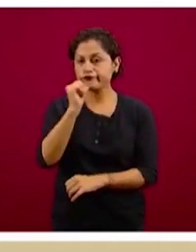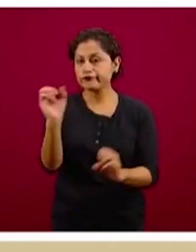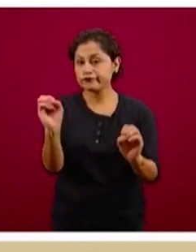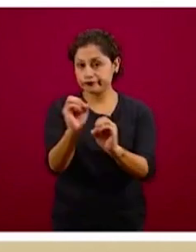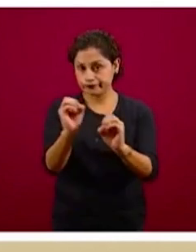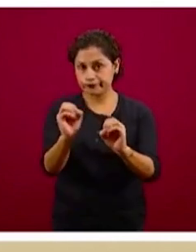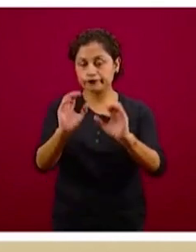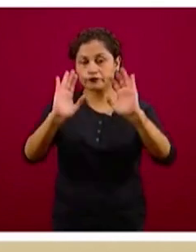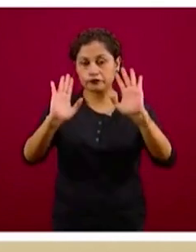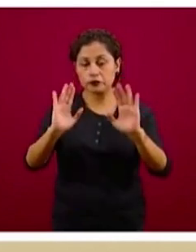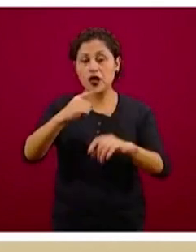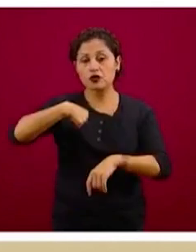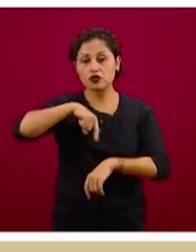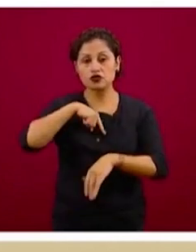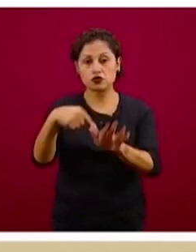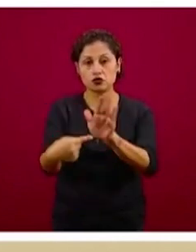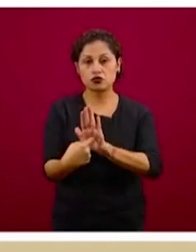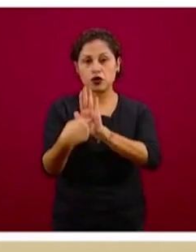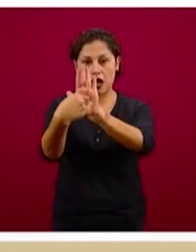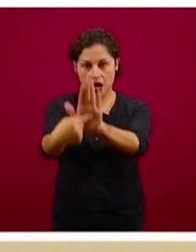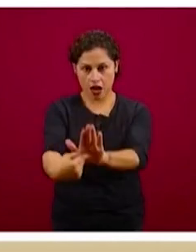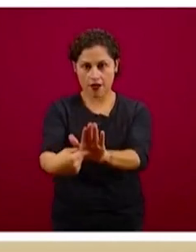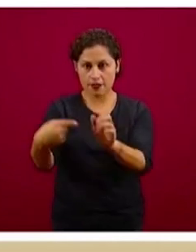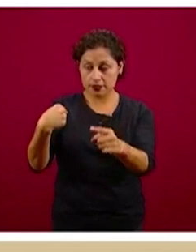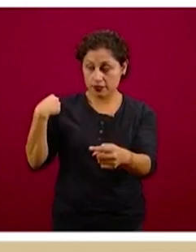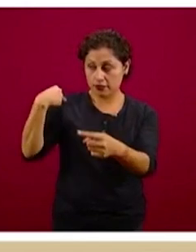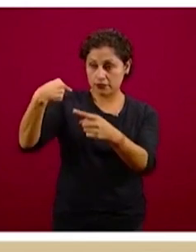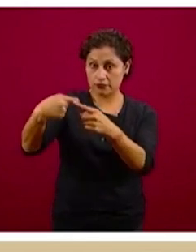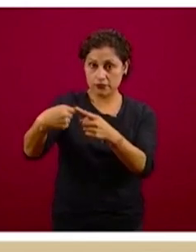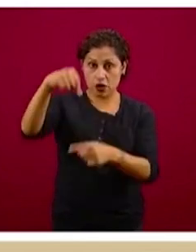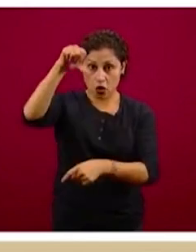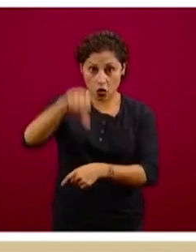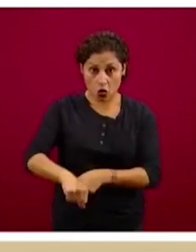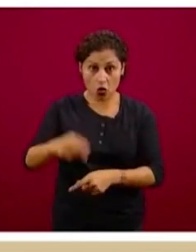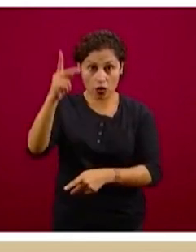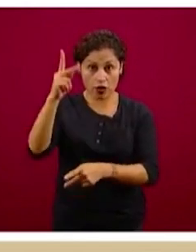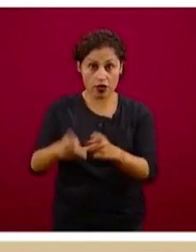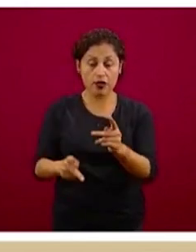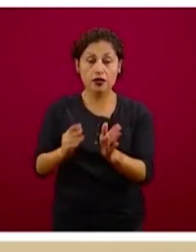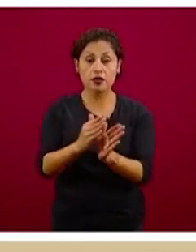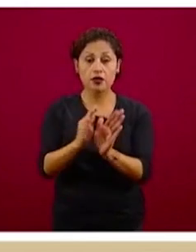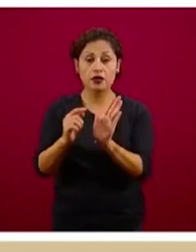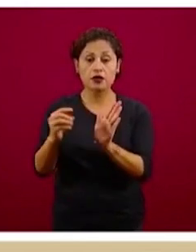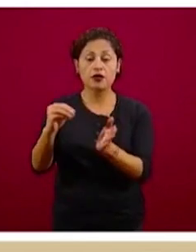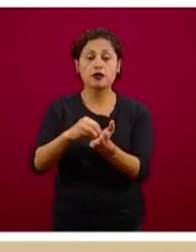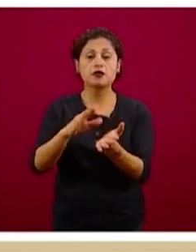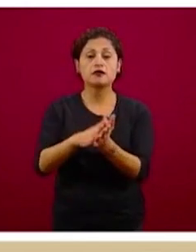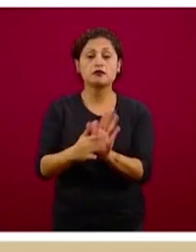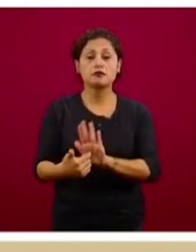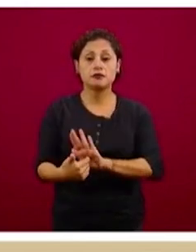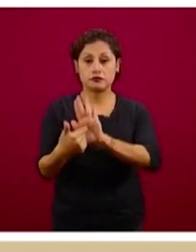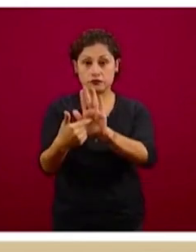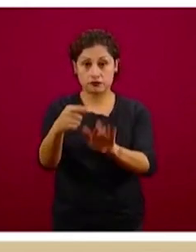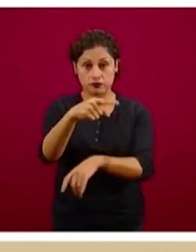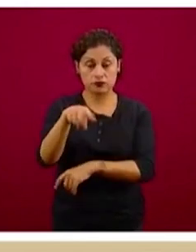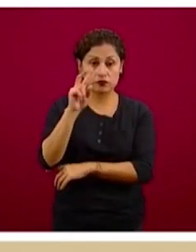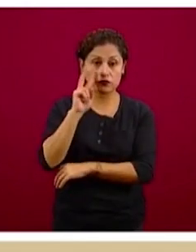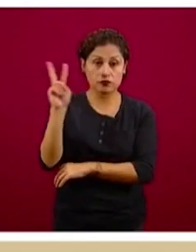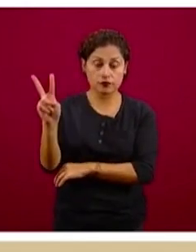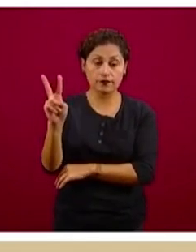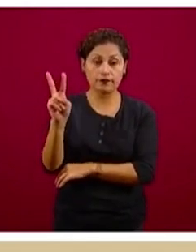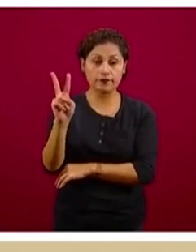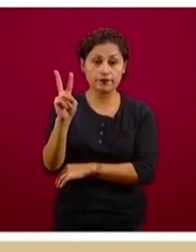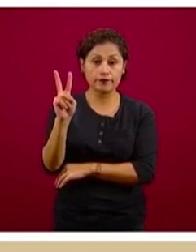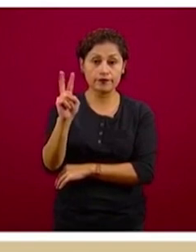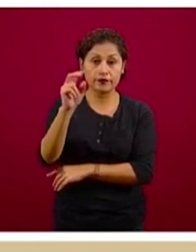hoy que estamos presentando el nuevo elemento, que lo conozcan con suficiente precisión. Ciudad de México